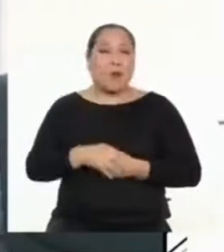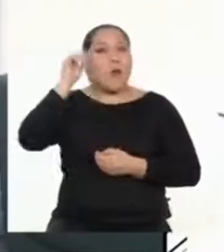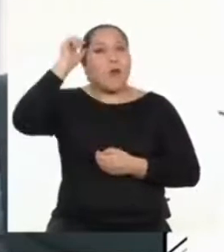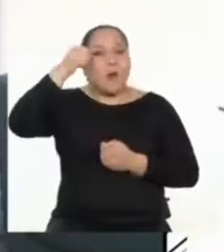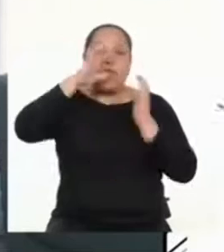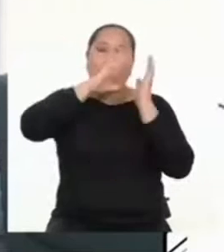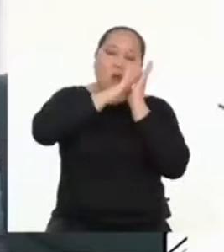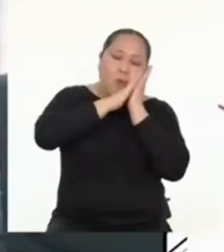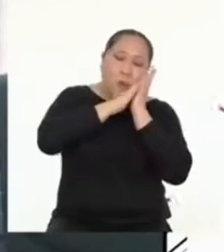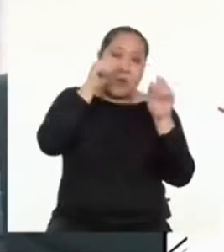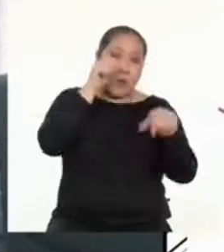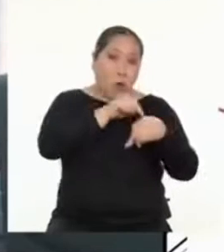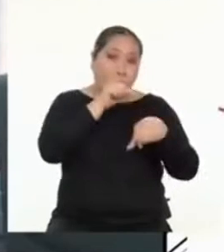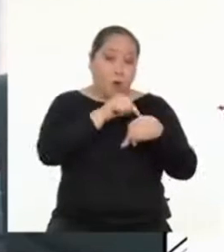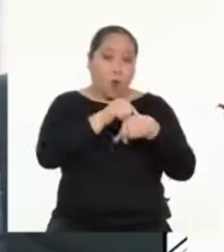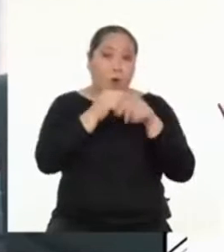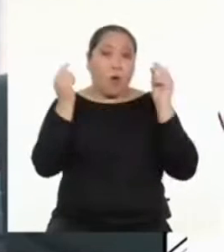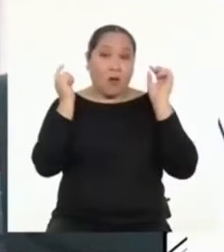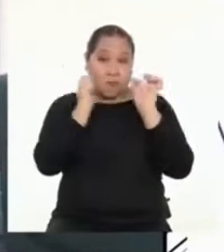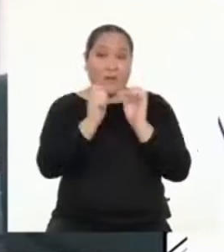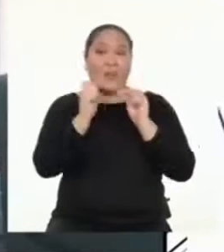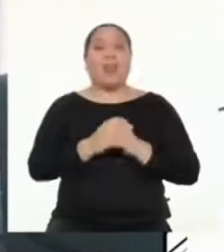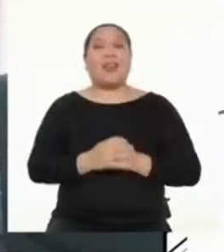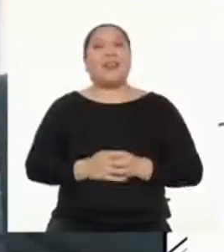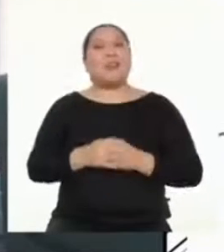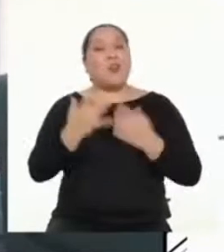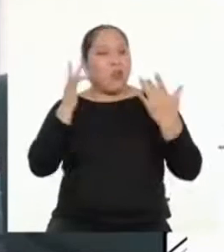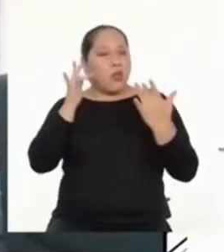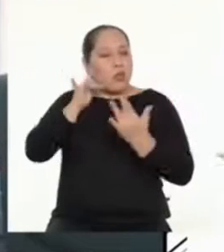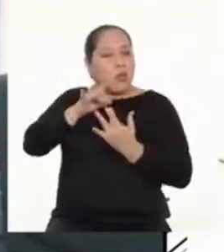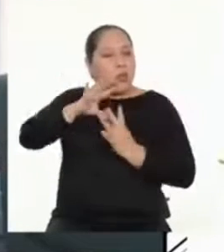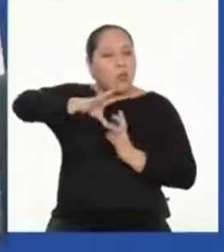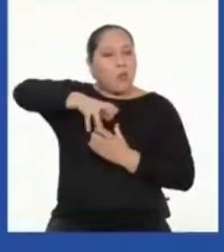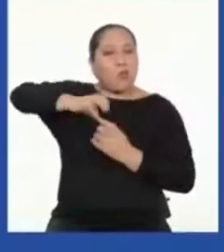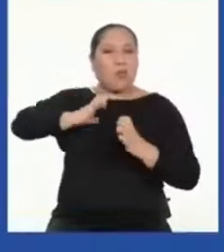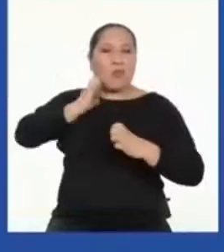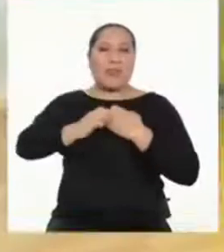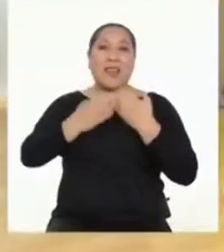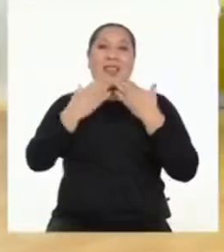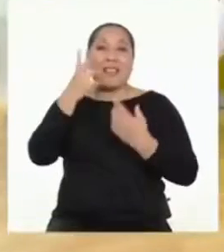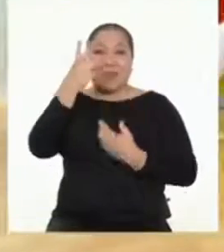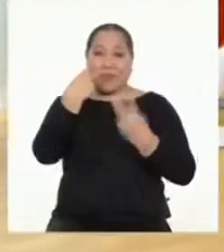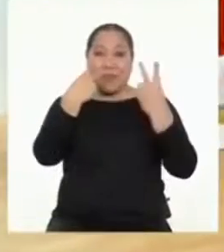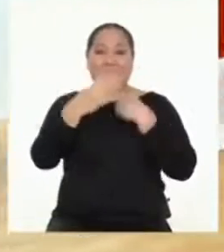conectar con su mundo emocional y gracias por escucharnos. Estamos viendo. ¡Chao! Gracias por